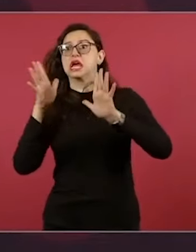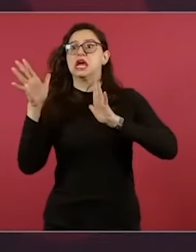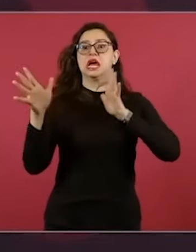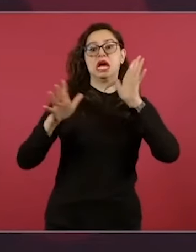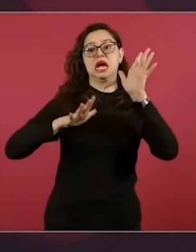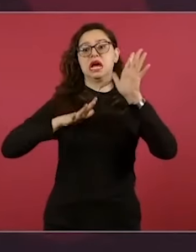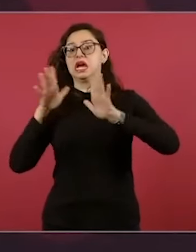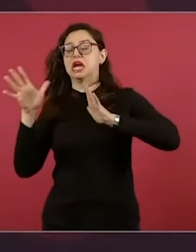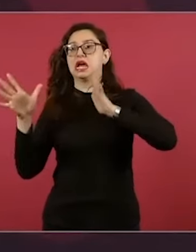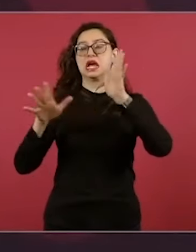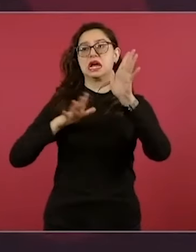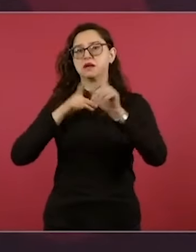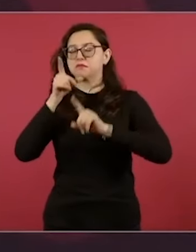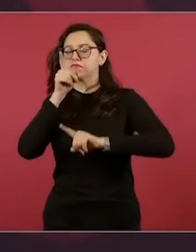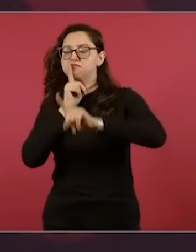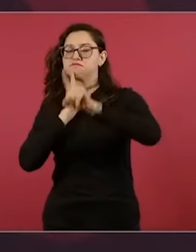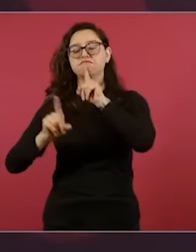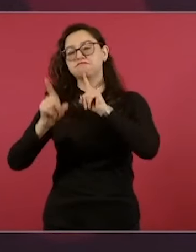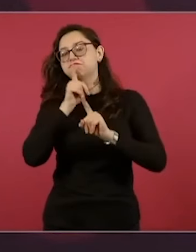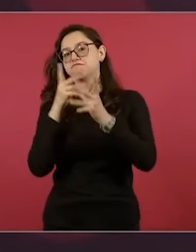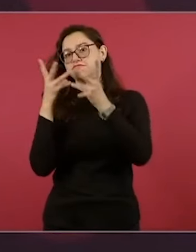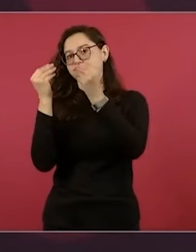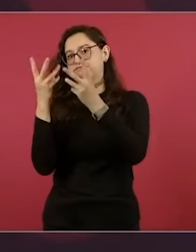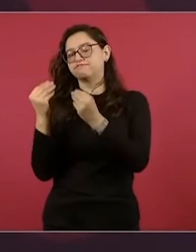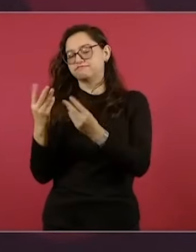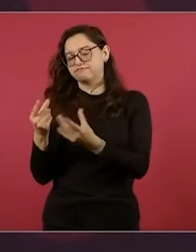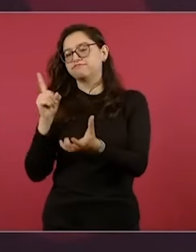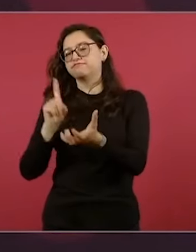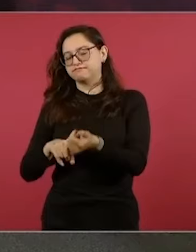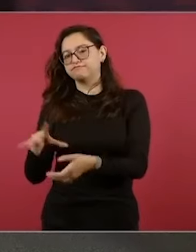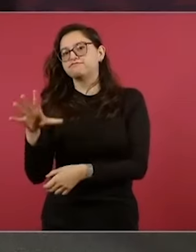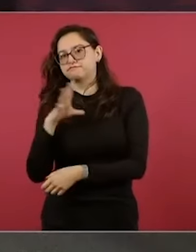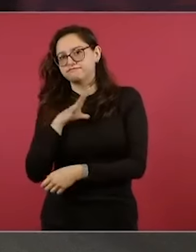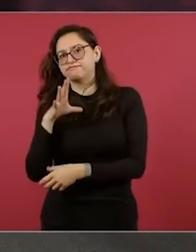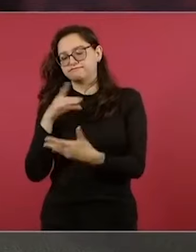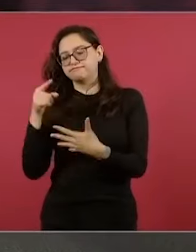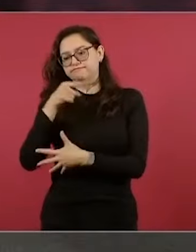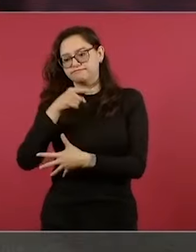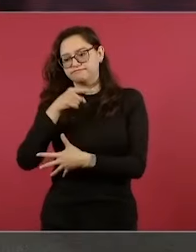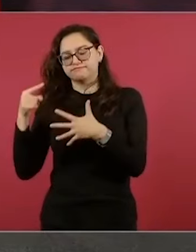sensacionalismos, de